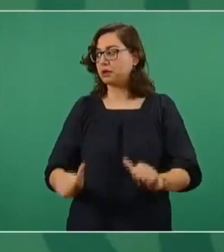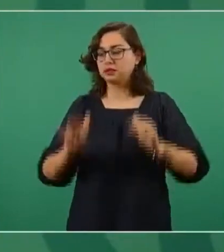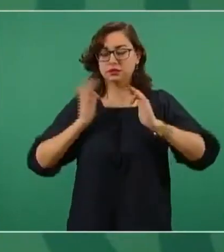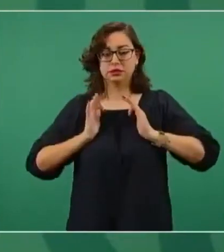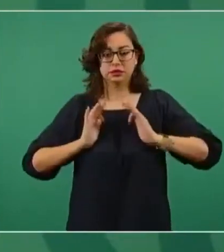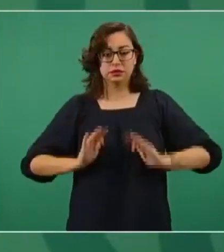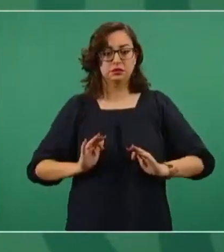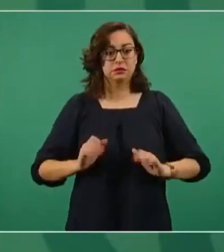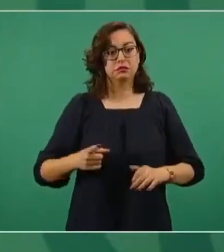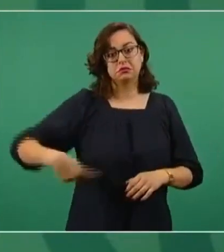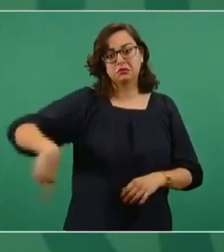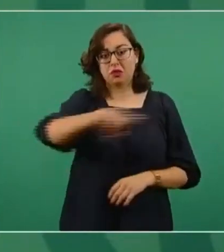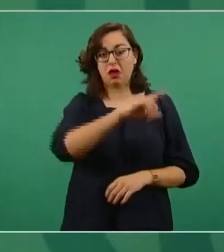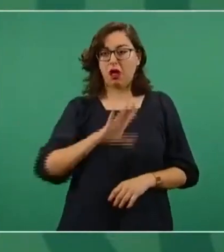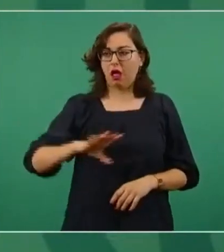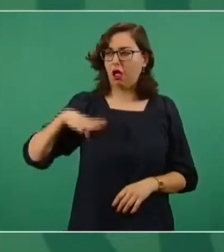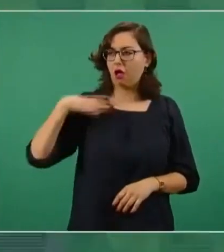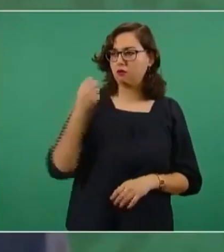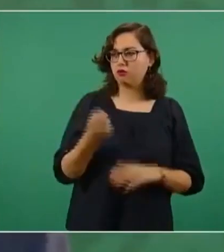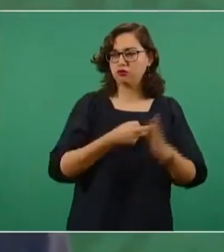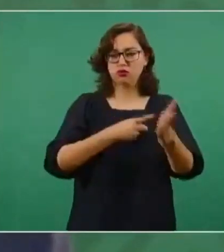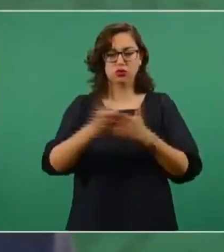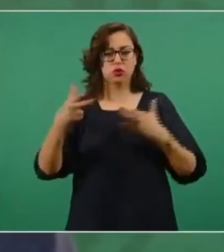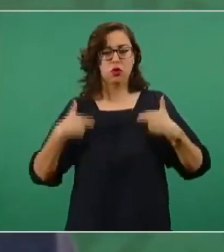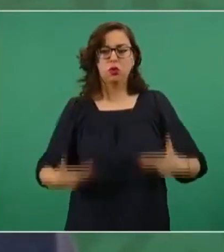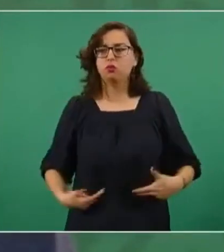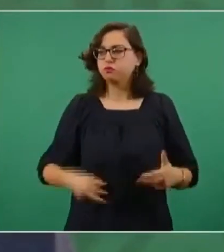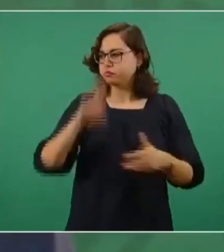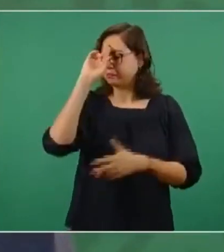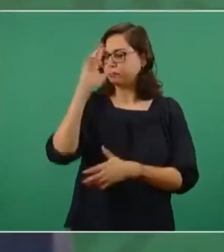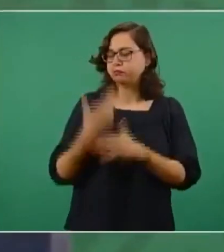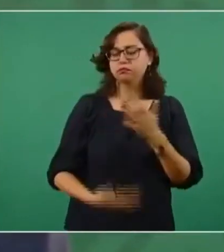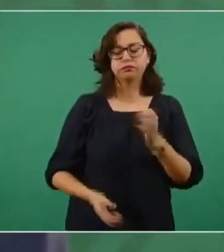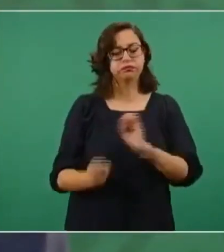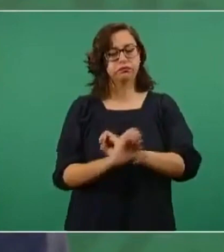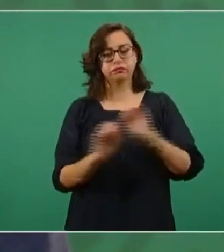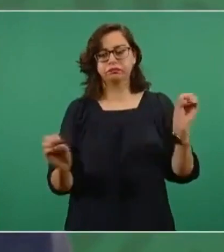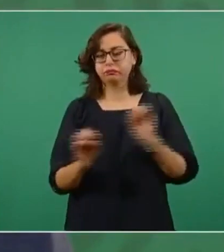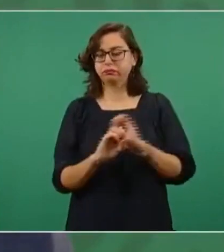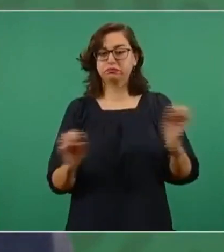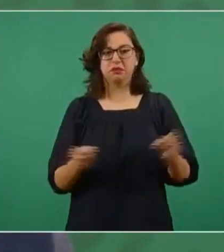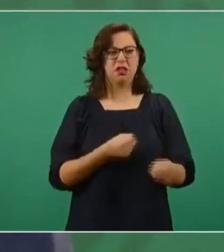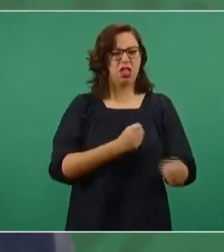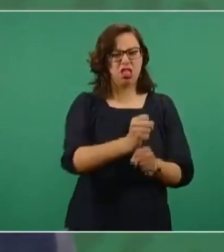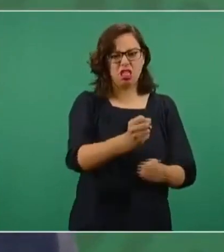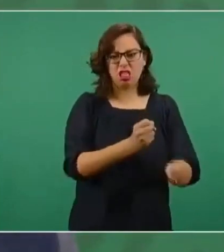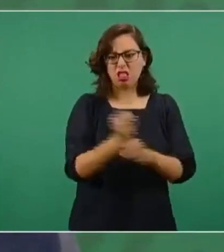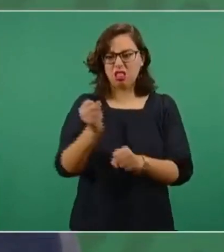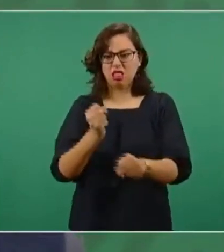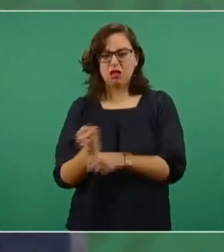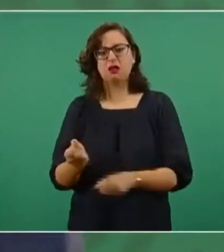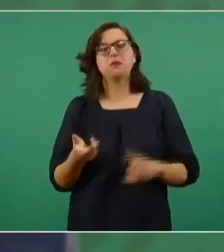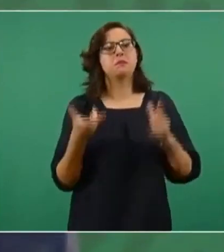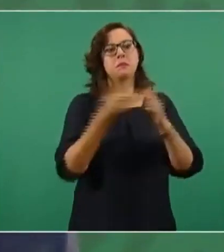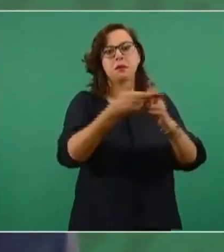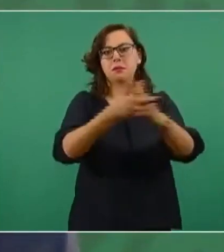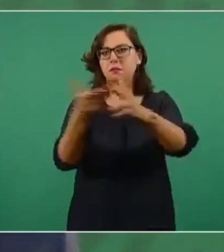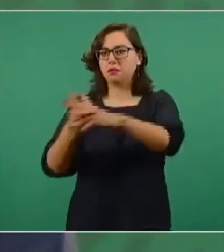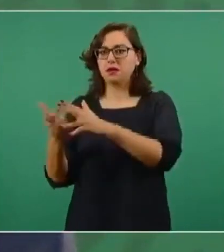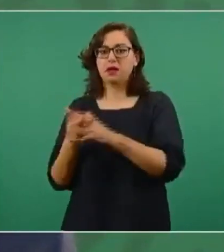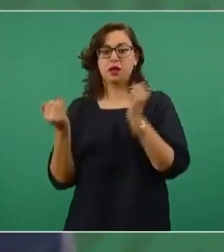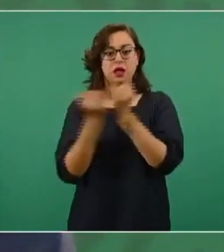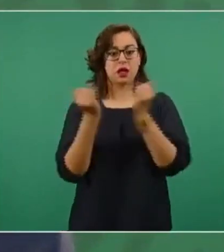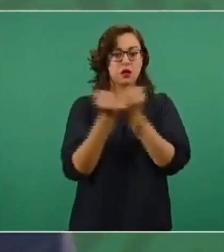violar derechos humanos. No hay torturas, no hay masacres, como las habían